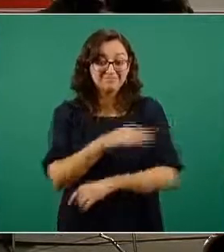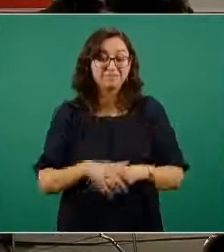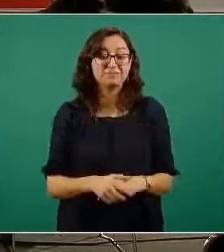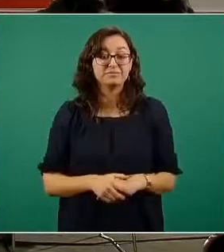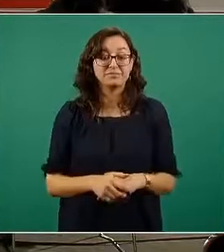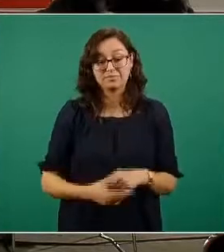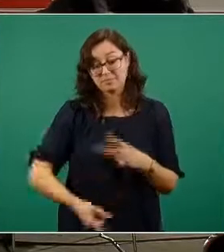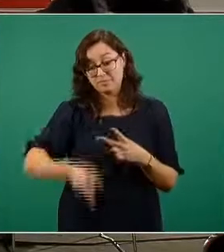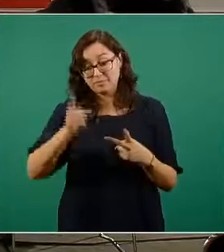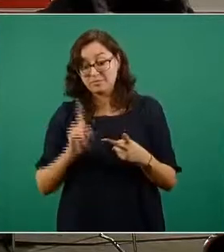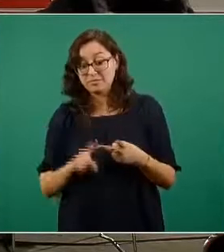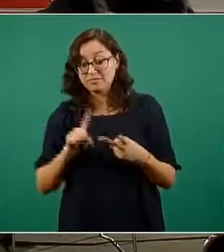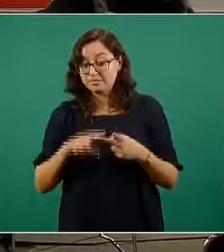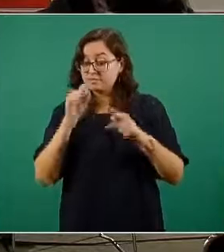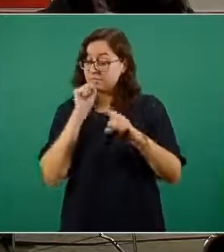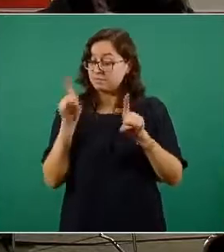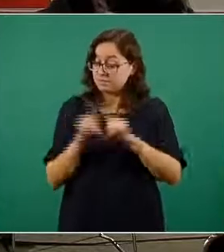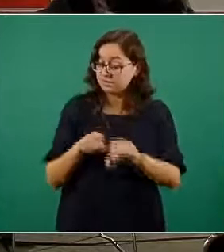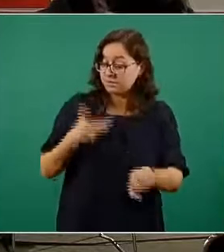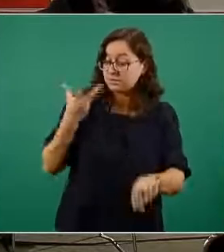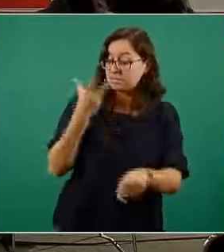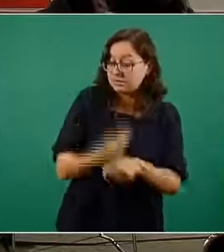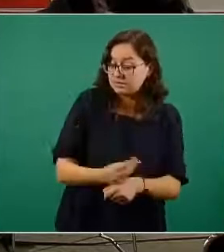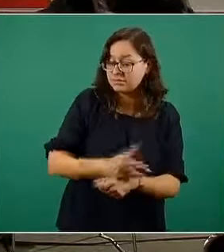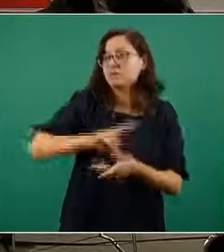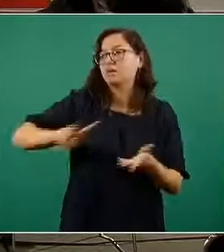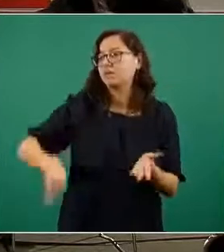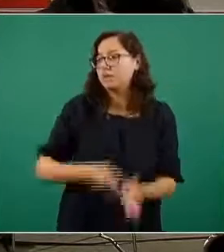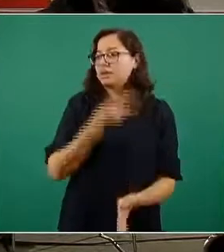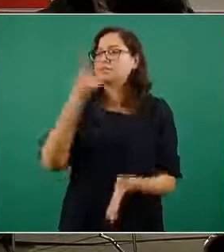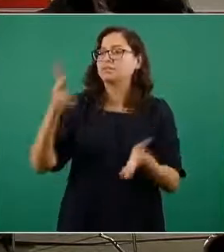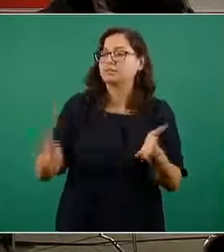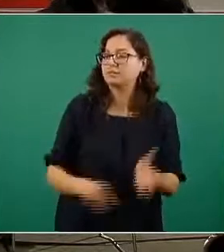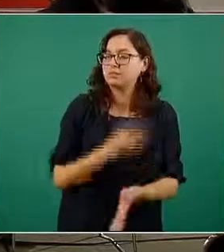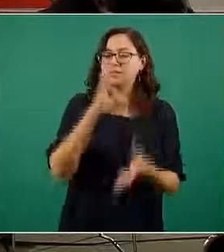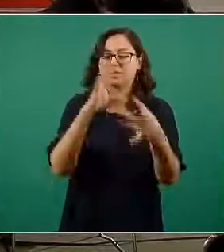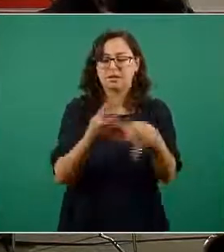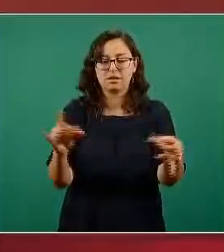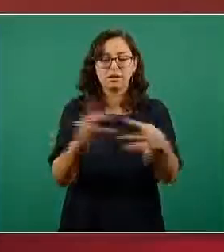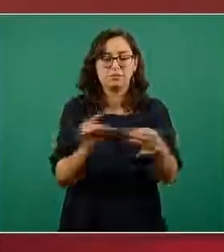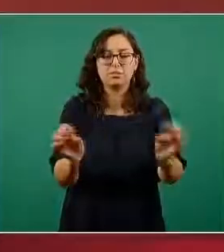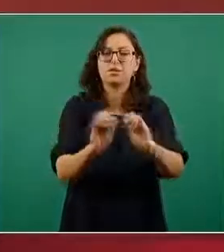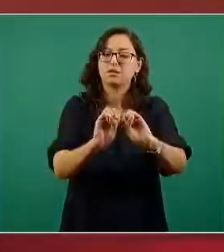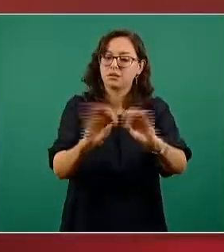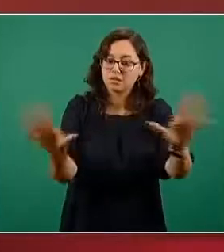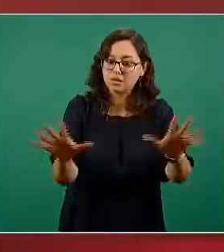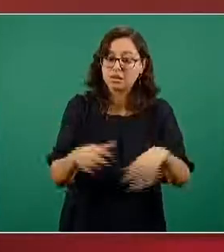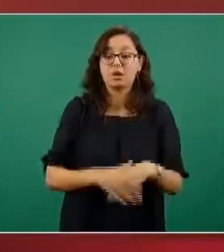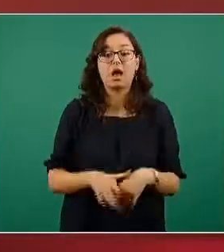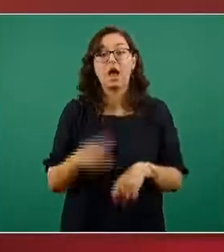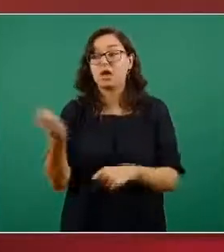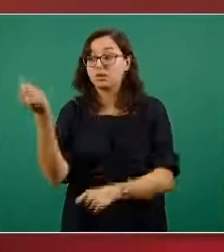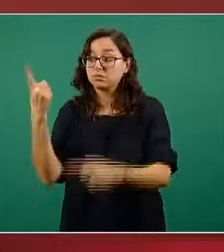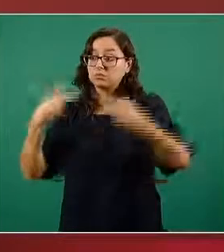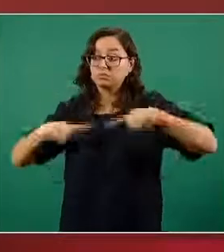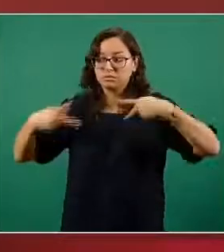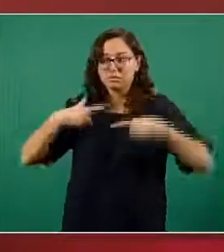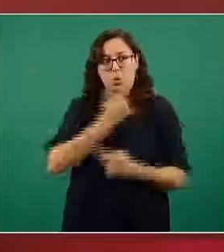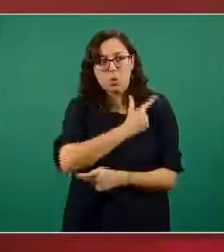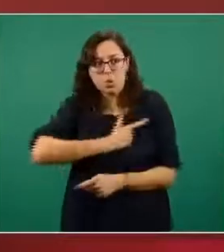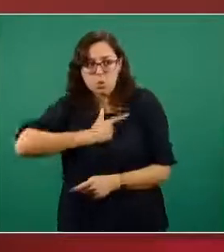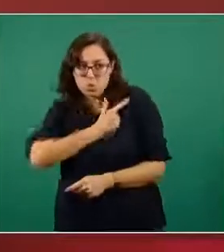nota aclaratoria que ya hemos hecho en múltiples ocasiones para que cualquier persona con estos ánimos de distorsionar la información